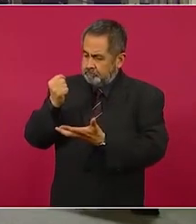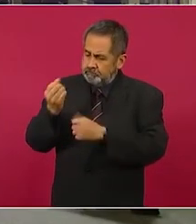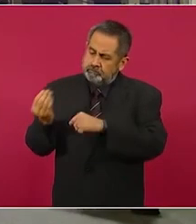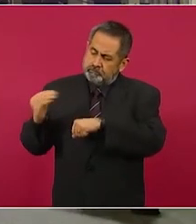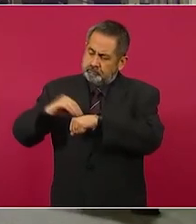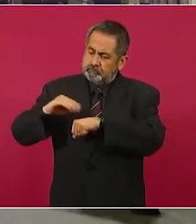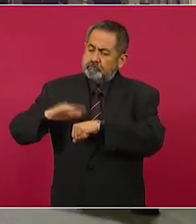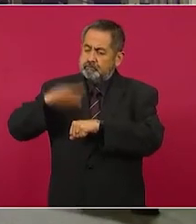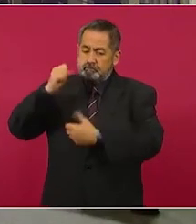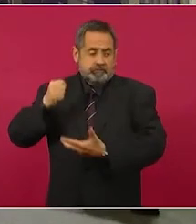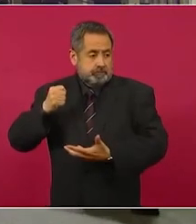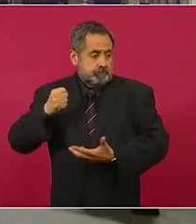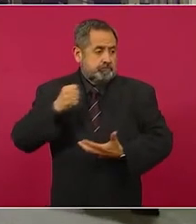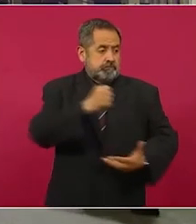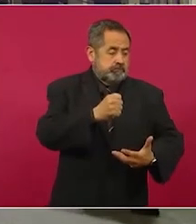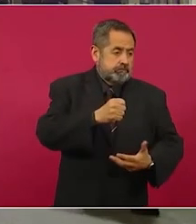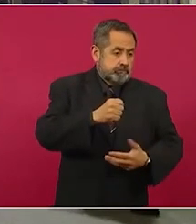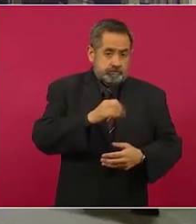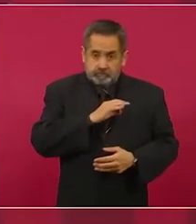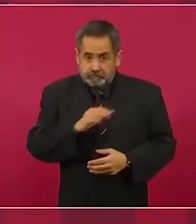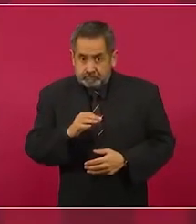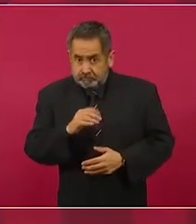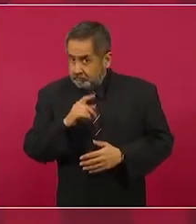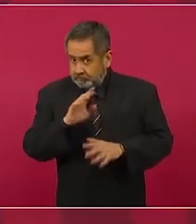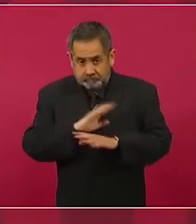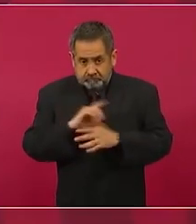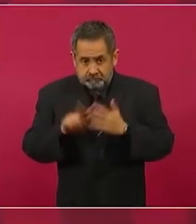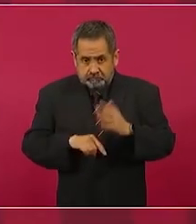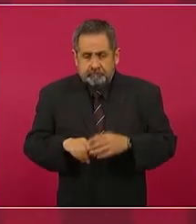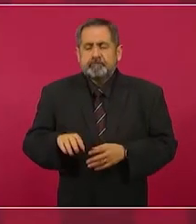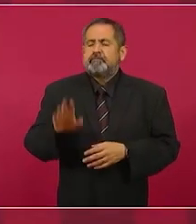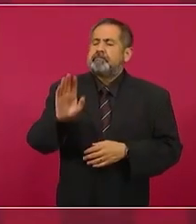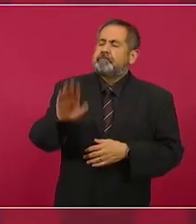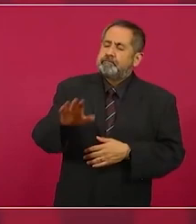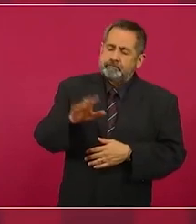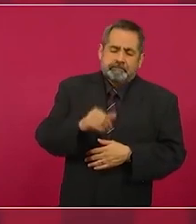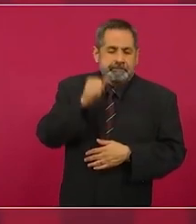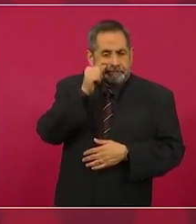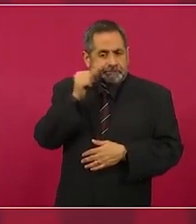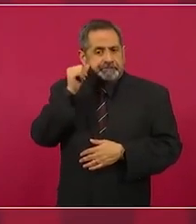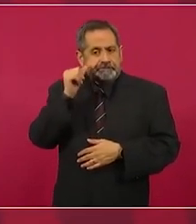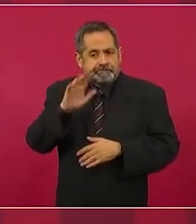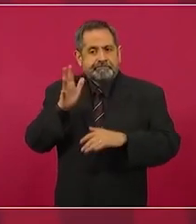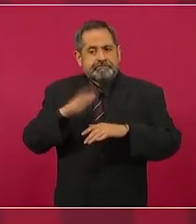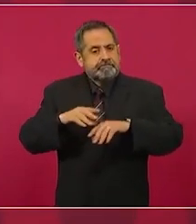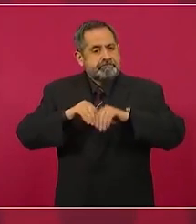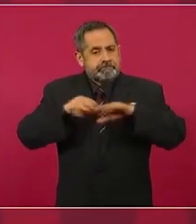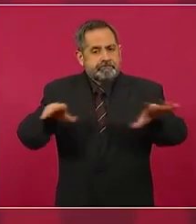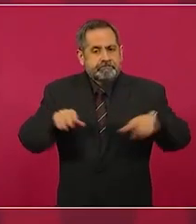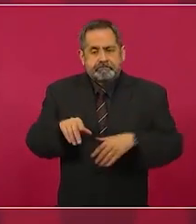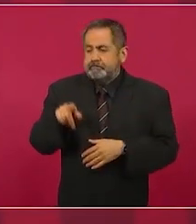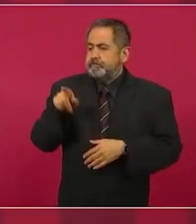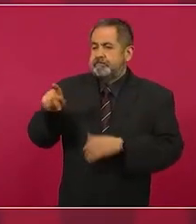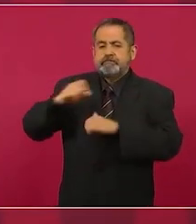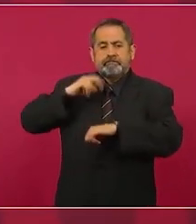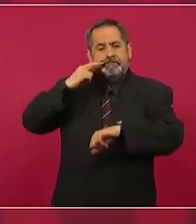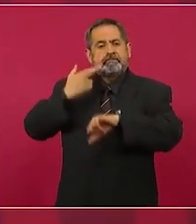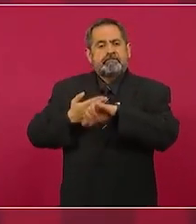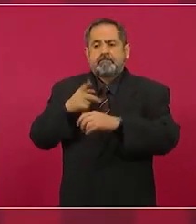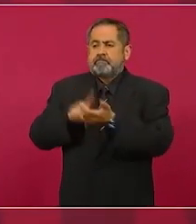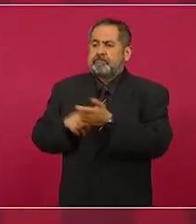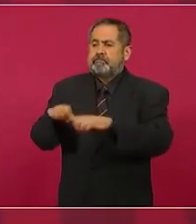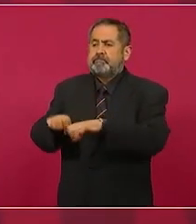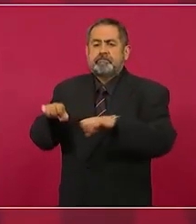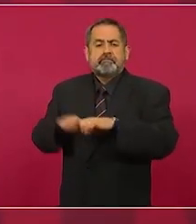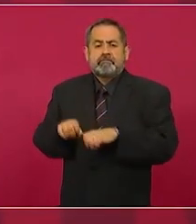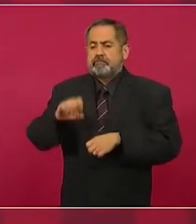electoral? Bueno, es que ya ayer lo informaron las autoridades hacendarias, la oficial mayor y el equipo